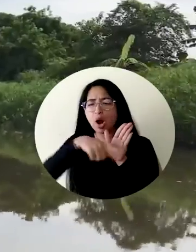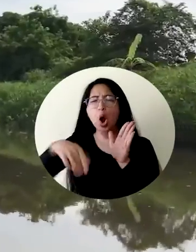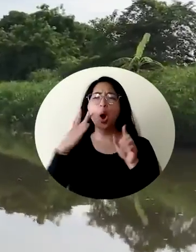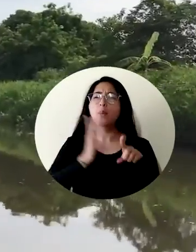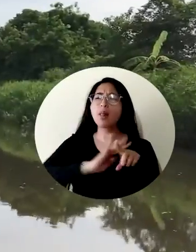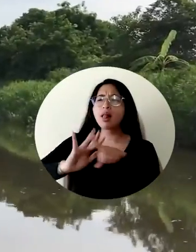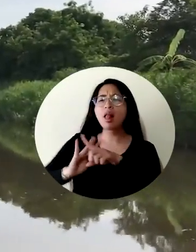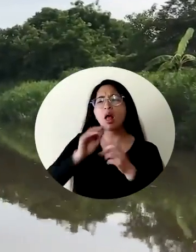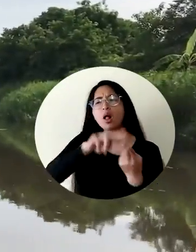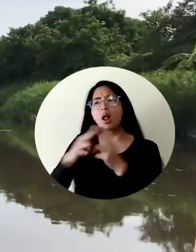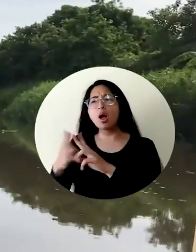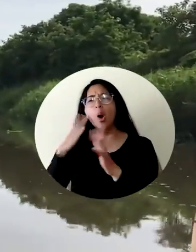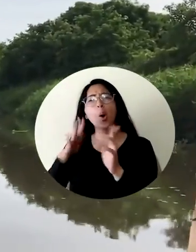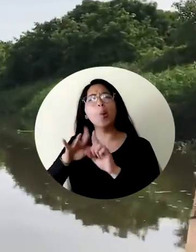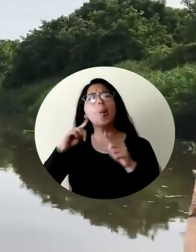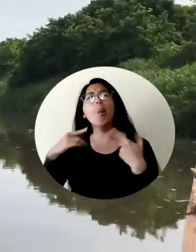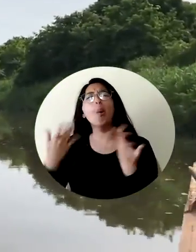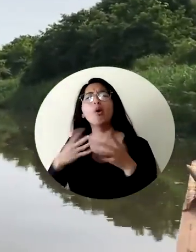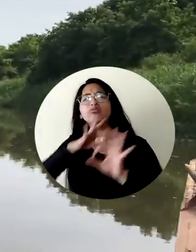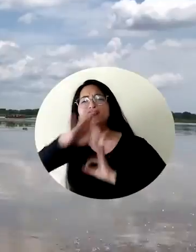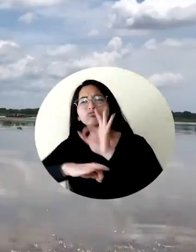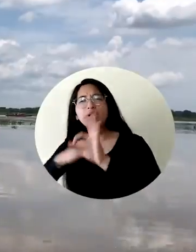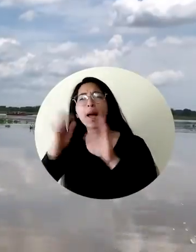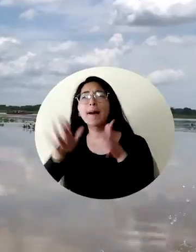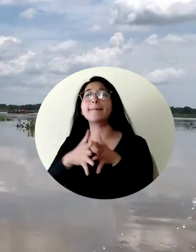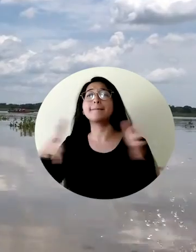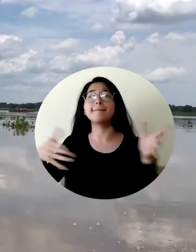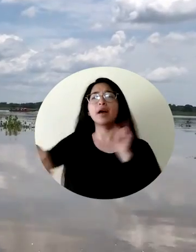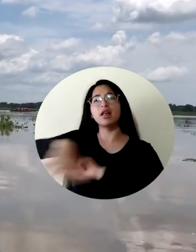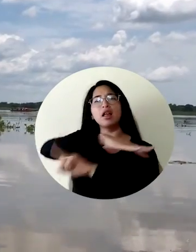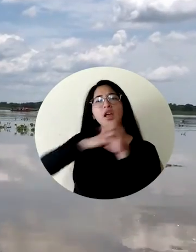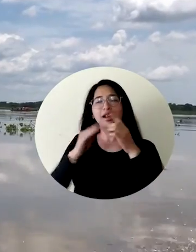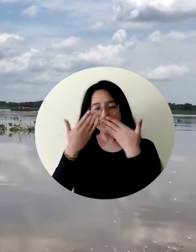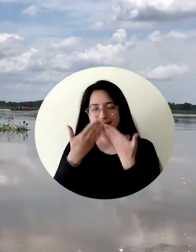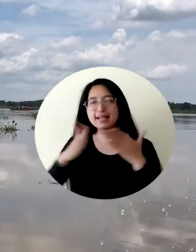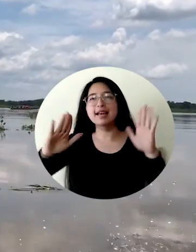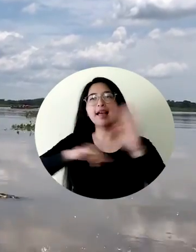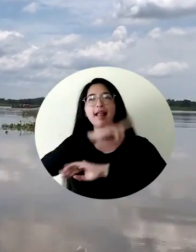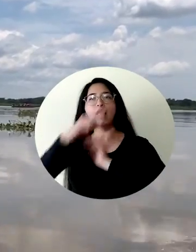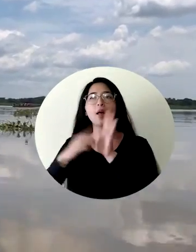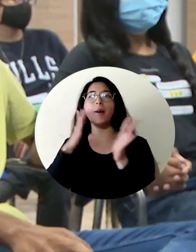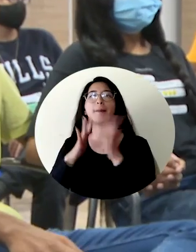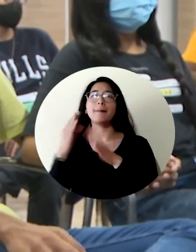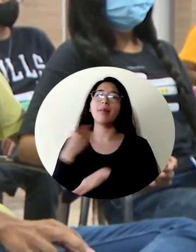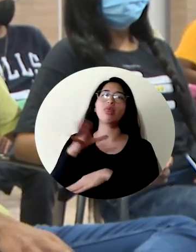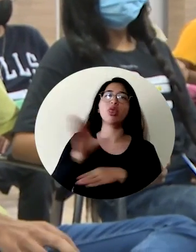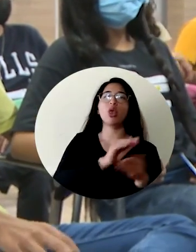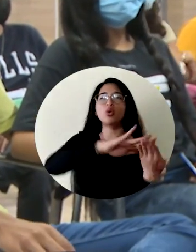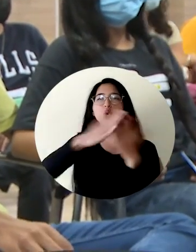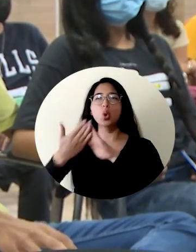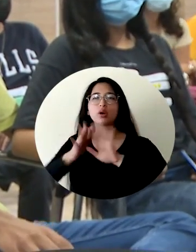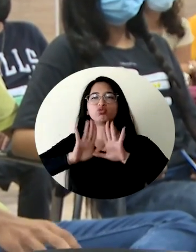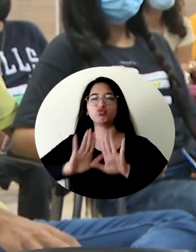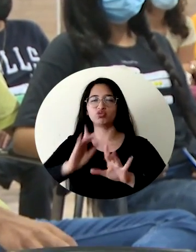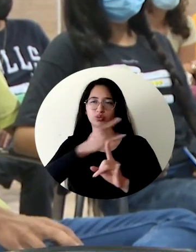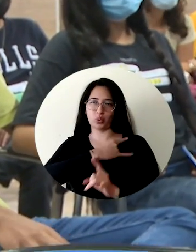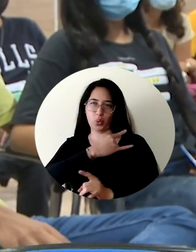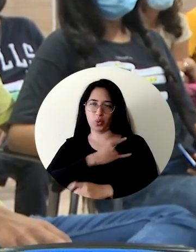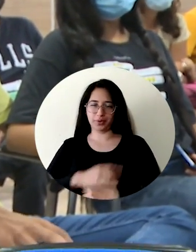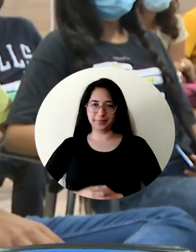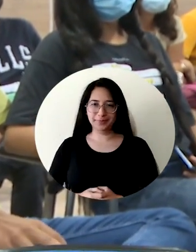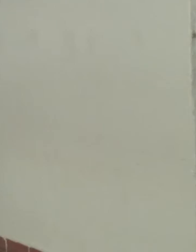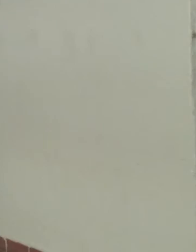aplicar eso a diferentes temáticas vinculado a un espectro más amplio de la comunidad universitaria